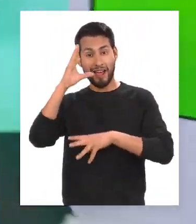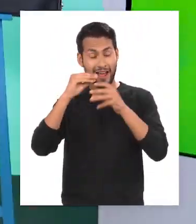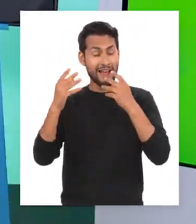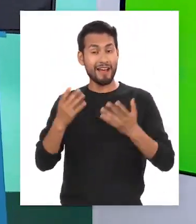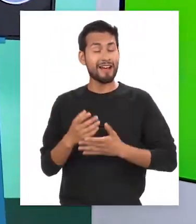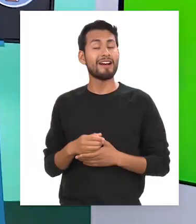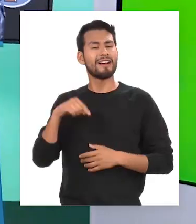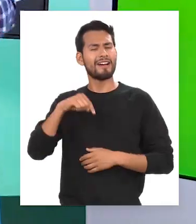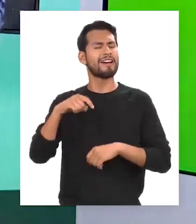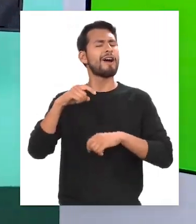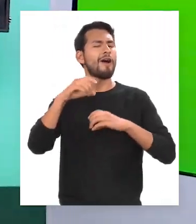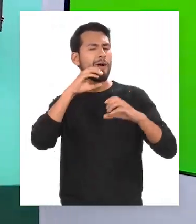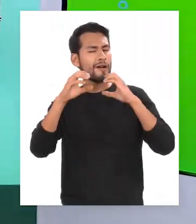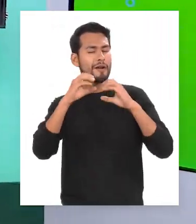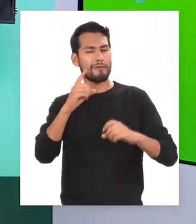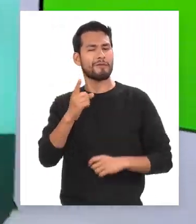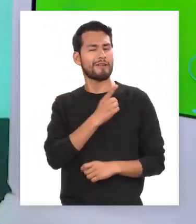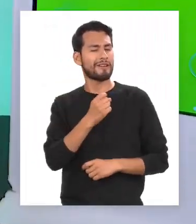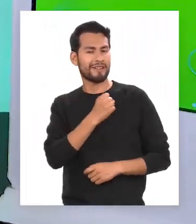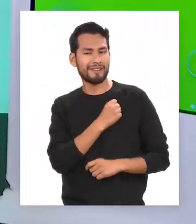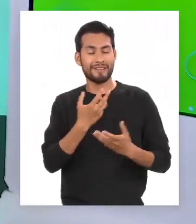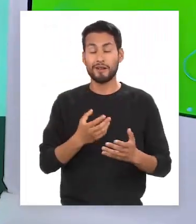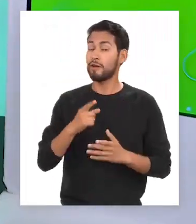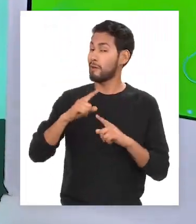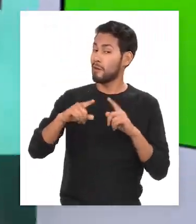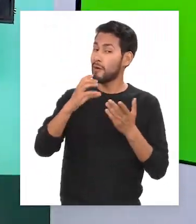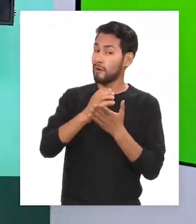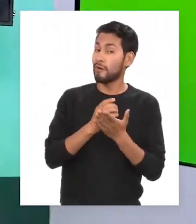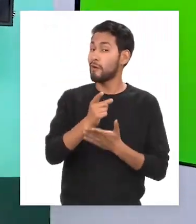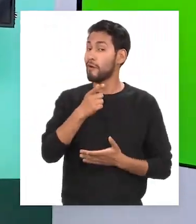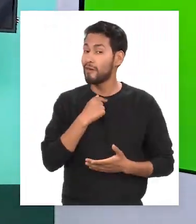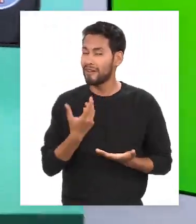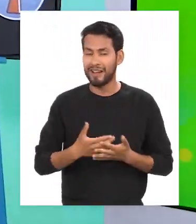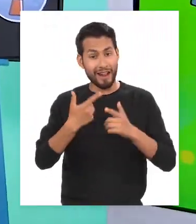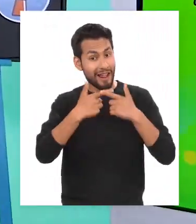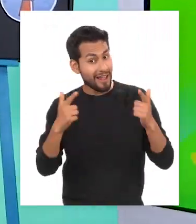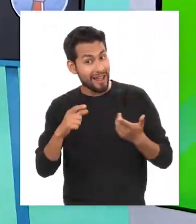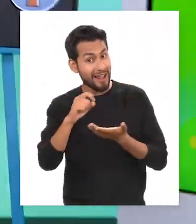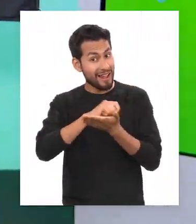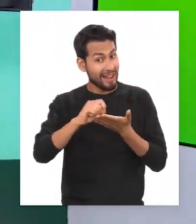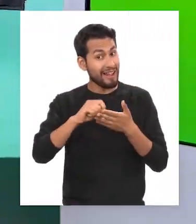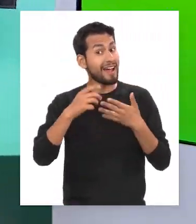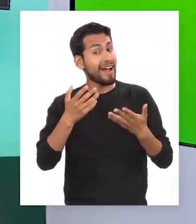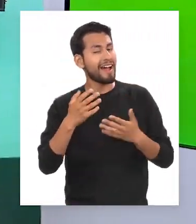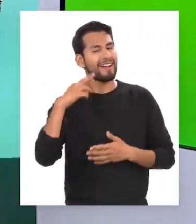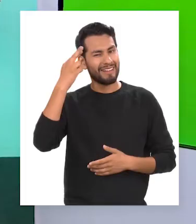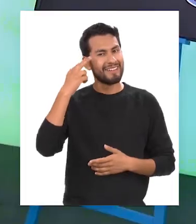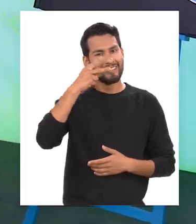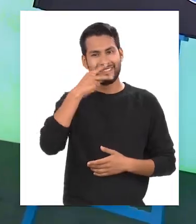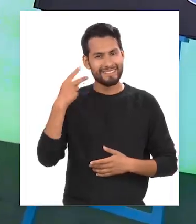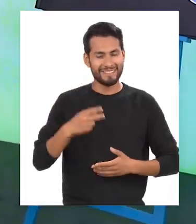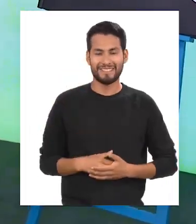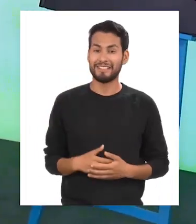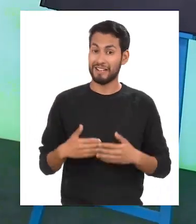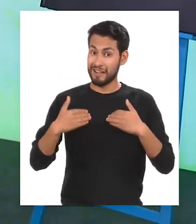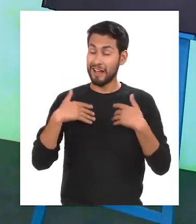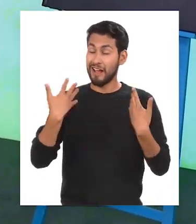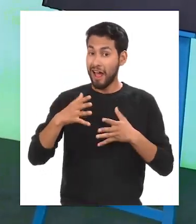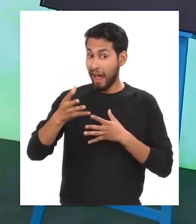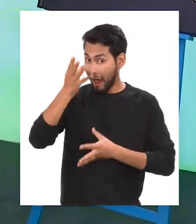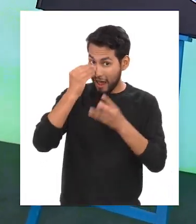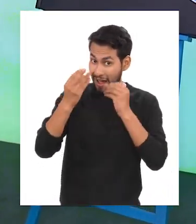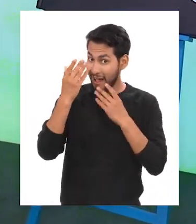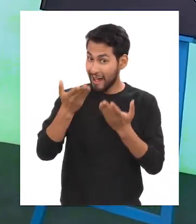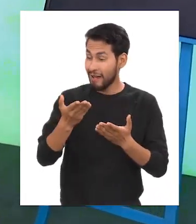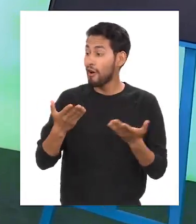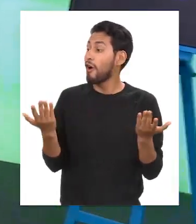Aprender de Comunicación de Primero de Secundaria y sus cursos favoritos, lenguaje, literatura y razonamiento verbal. Tenemos mucho para aprender.